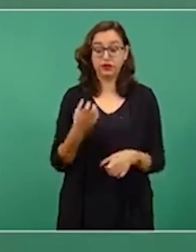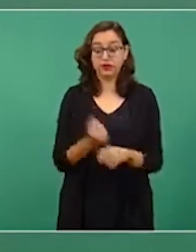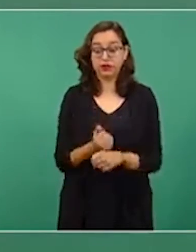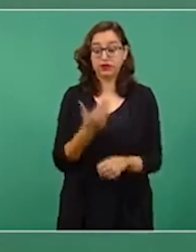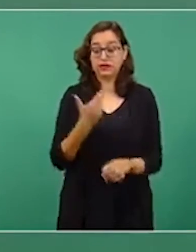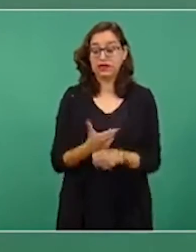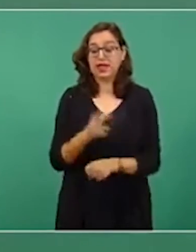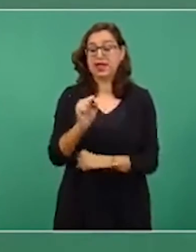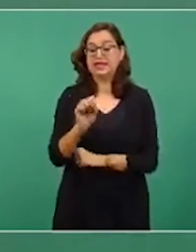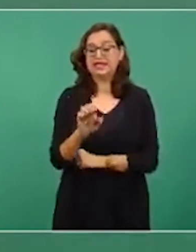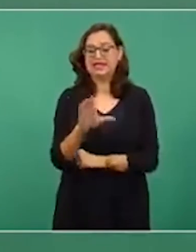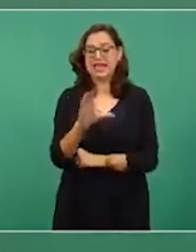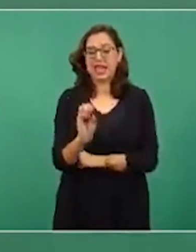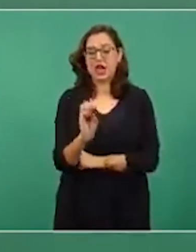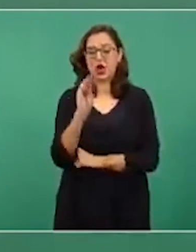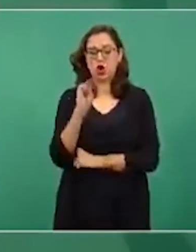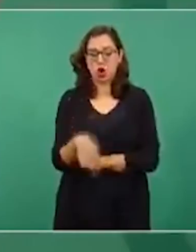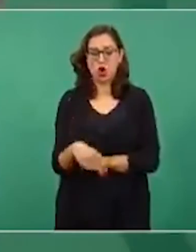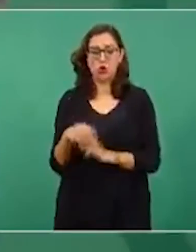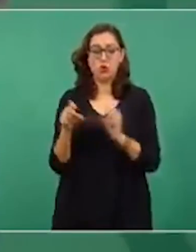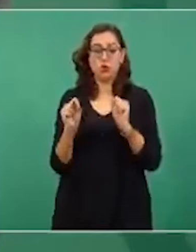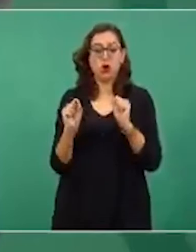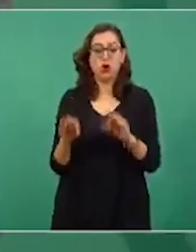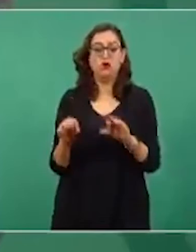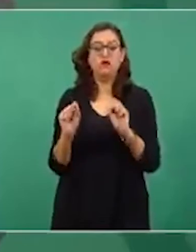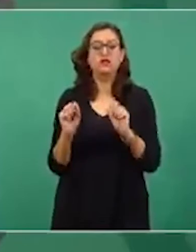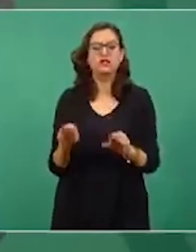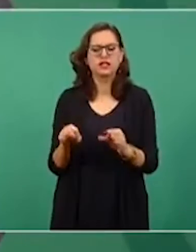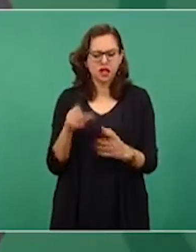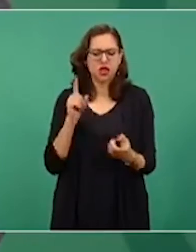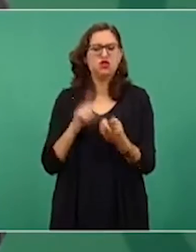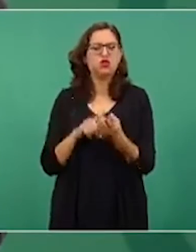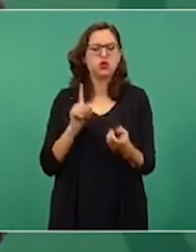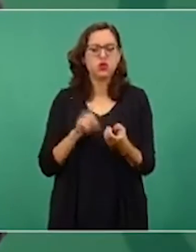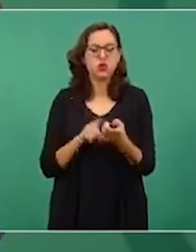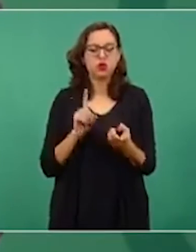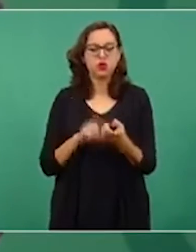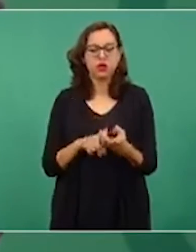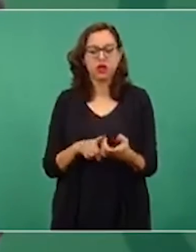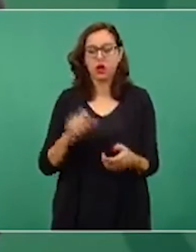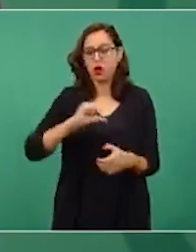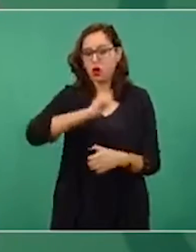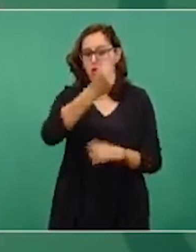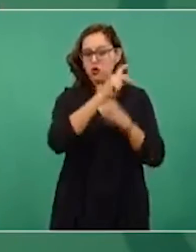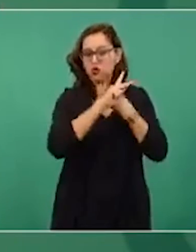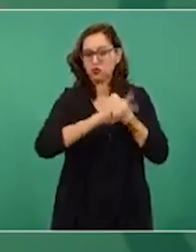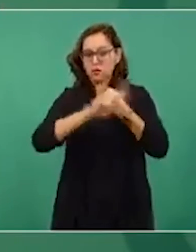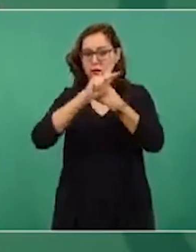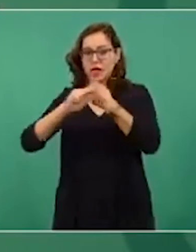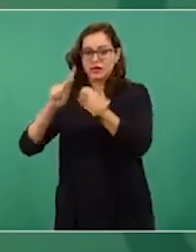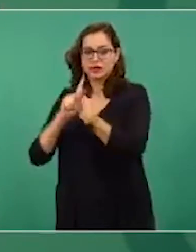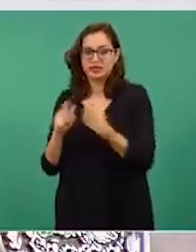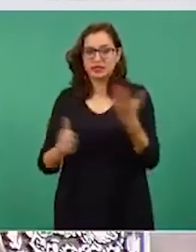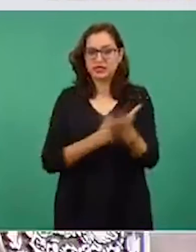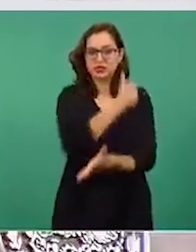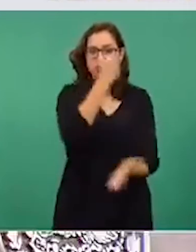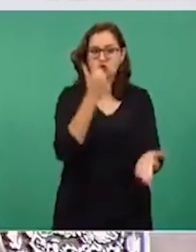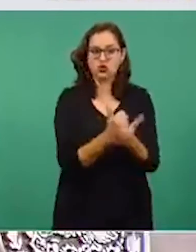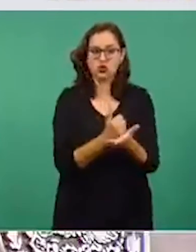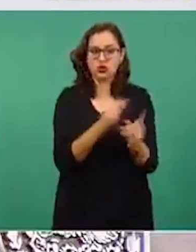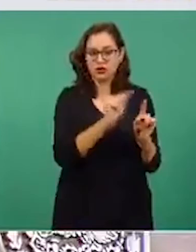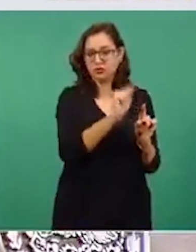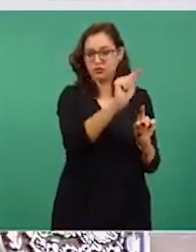en Ciudades del Mundo, se llamaba